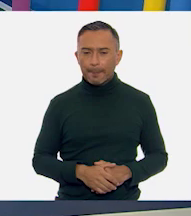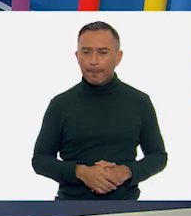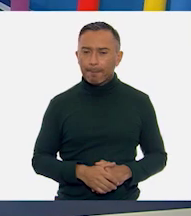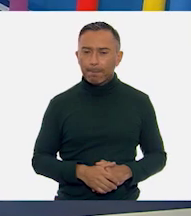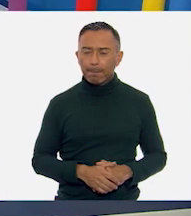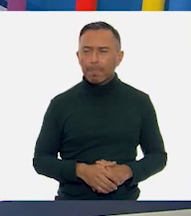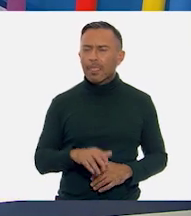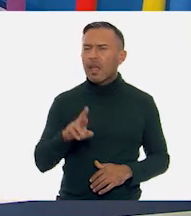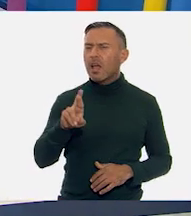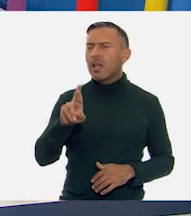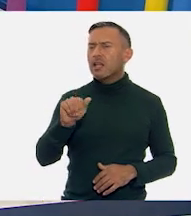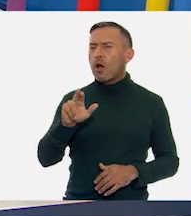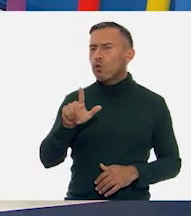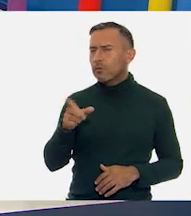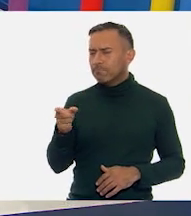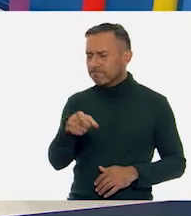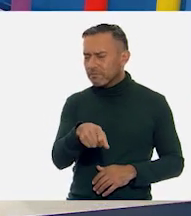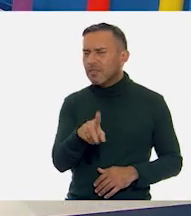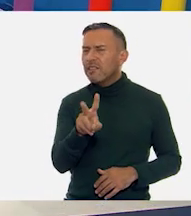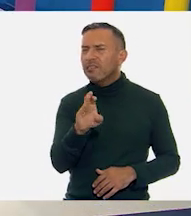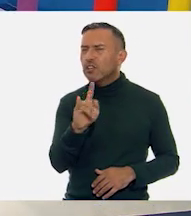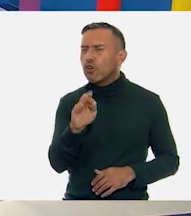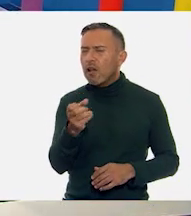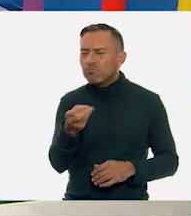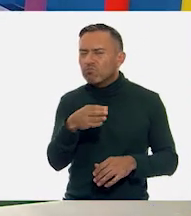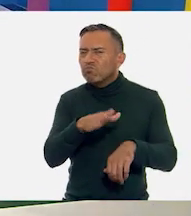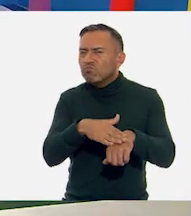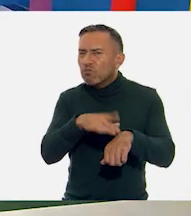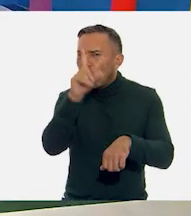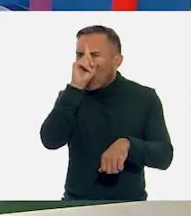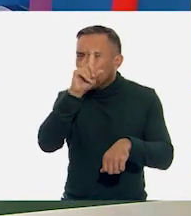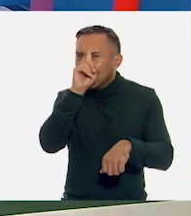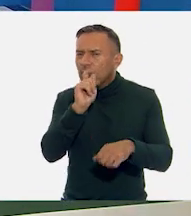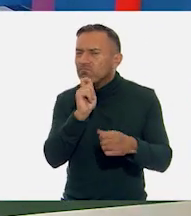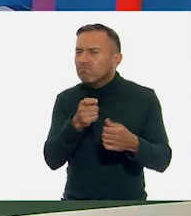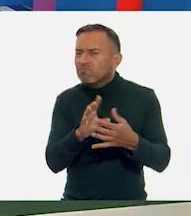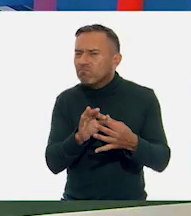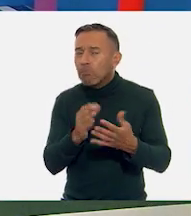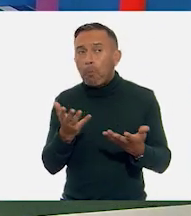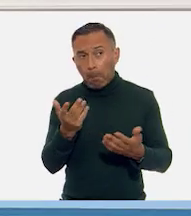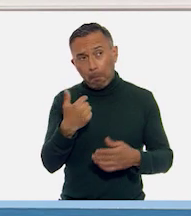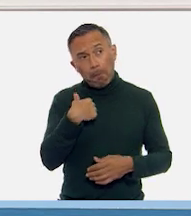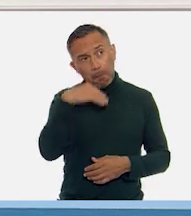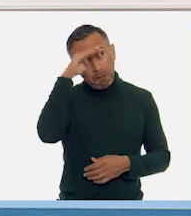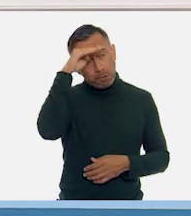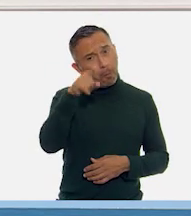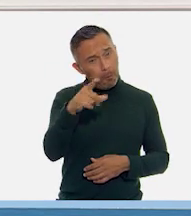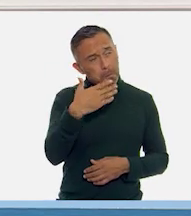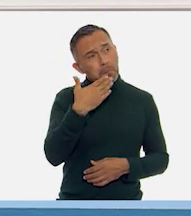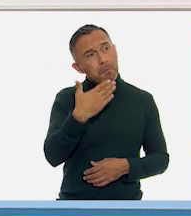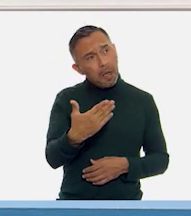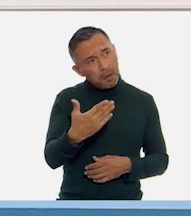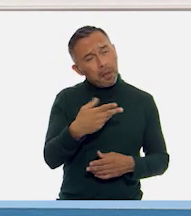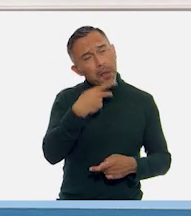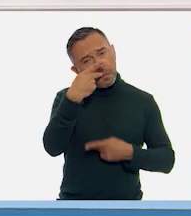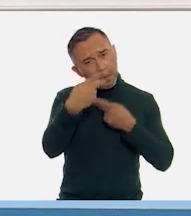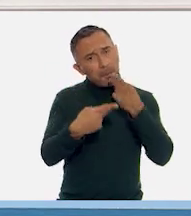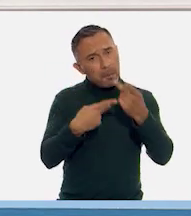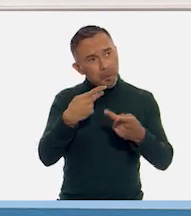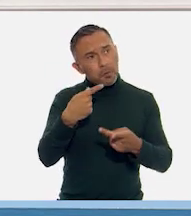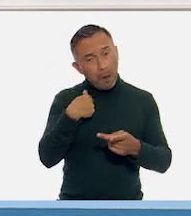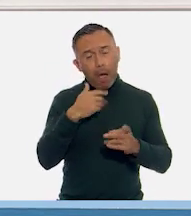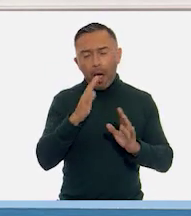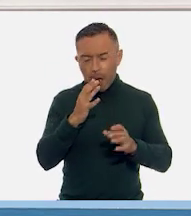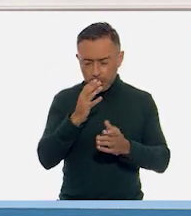Raulito, ¿tú qué le aconsejarías a Victoria? Yo creo que lo está haciendo muy bien. Y ya casi se lo aprende de memoria.